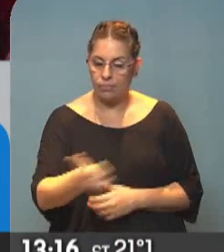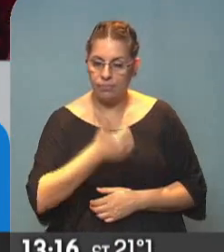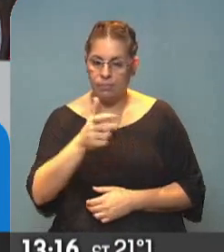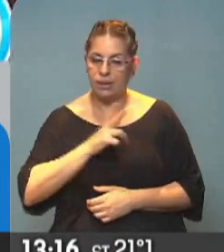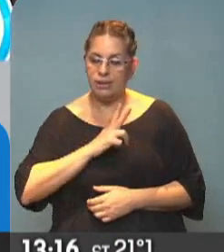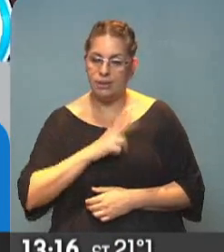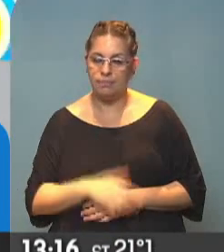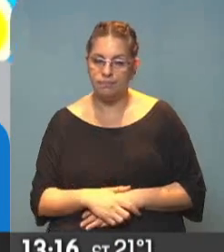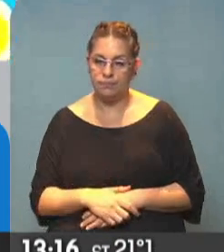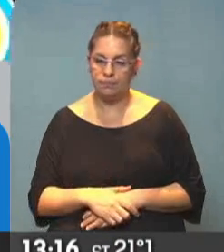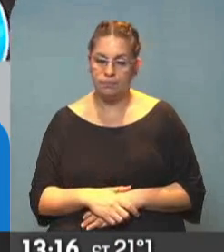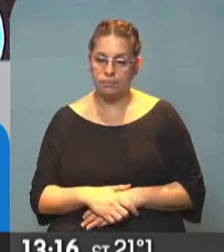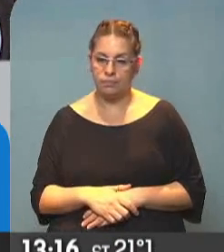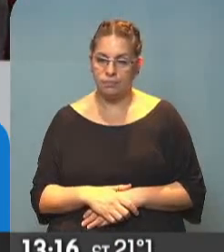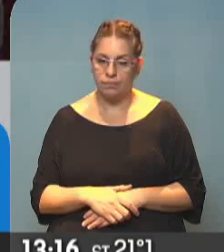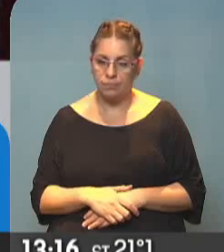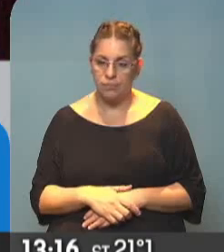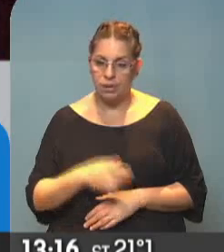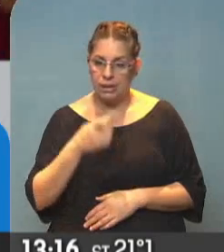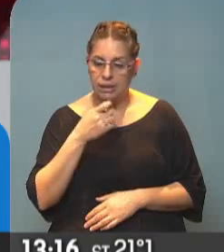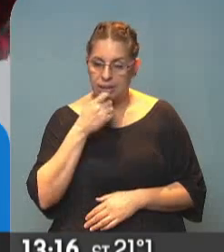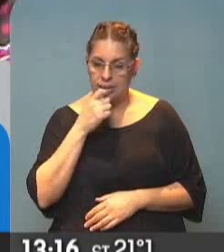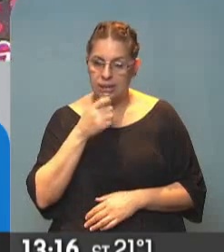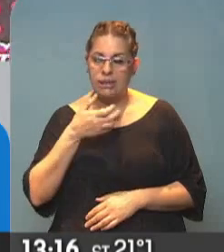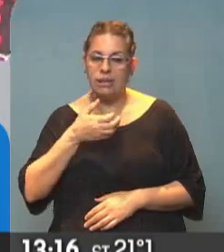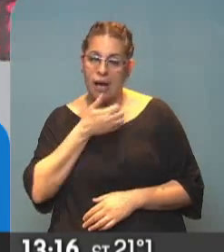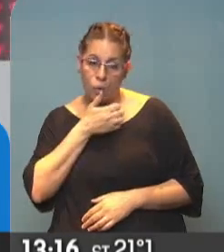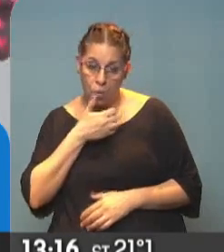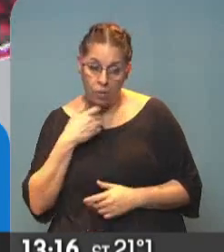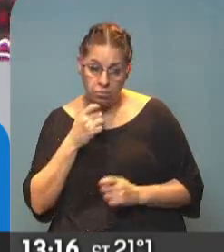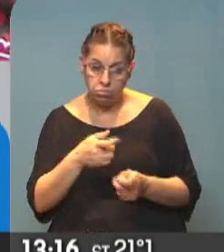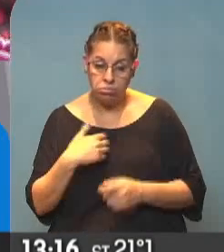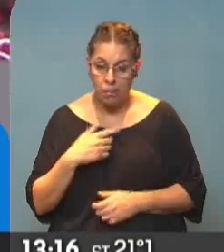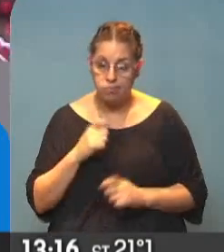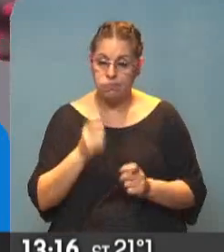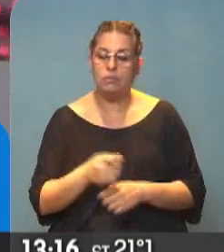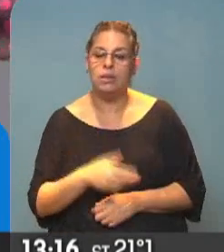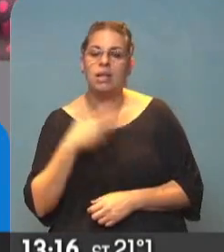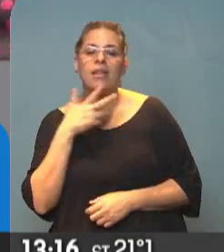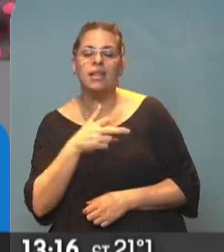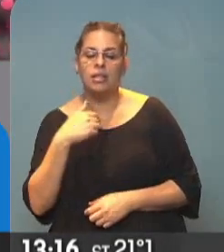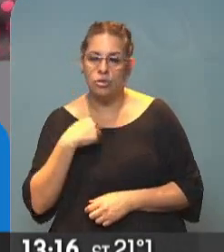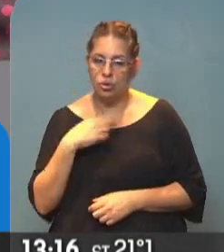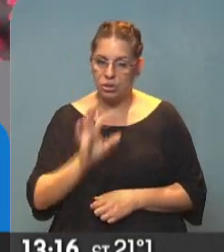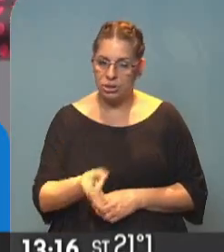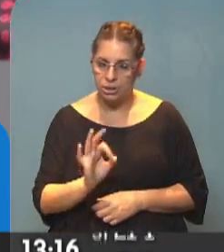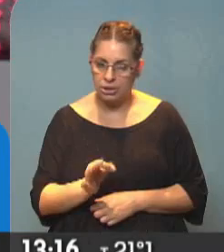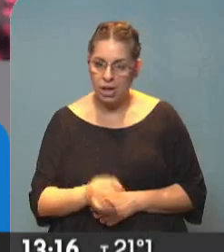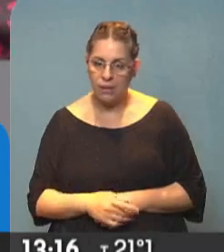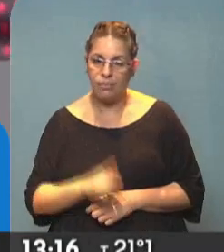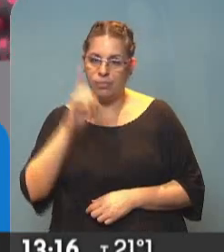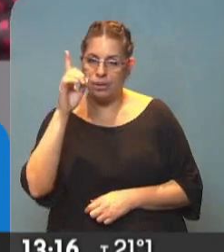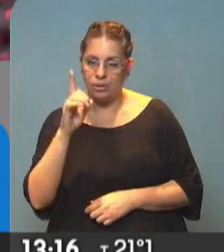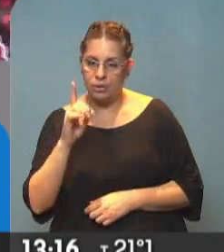que... Que si le va el agua y yo la di. Y después le dije que... Yo sabía que Dios estaba ahí con